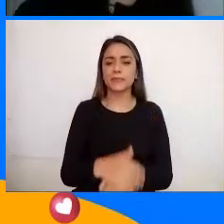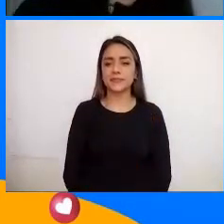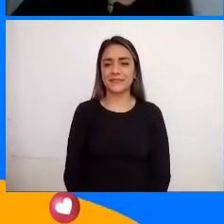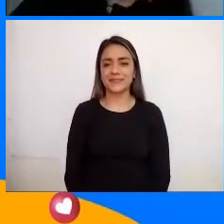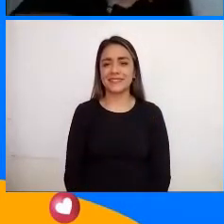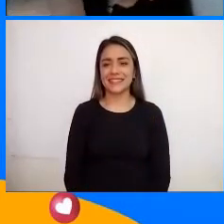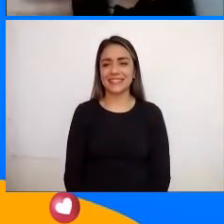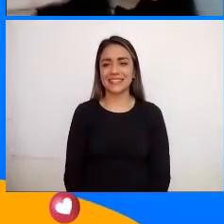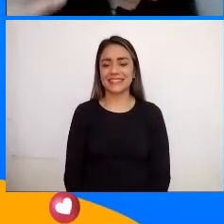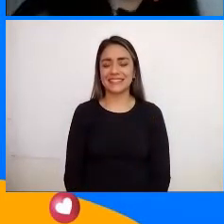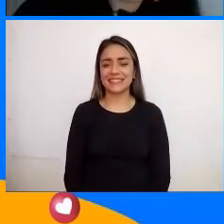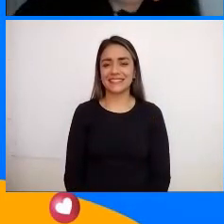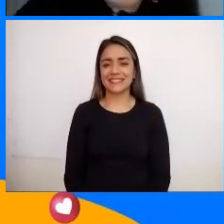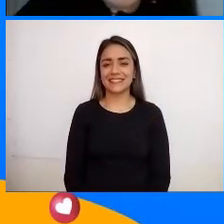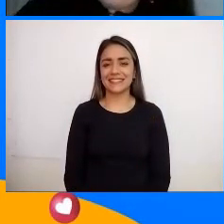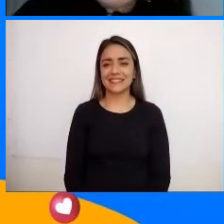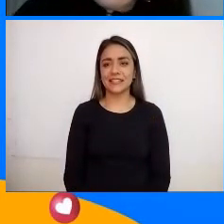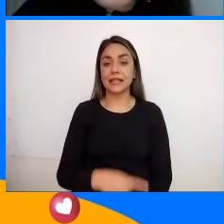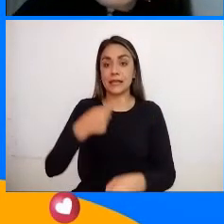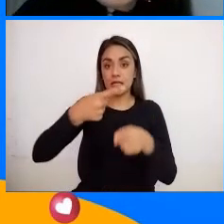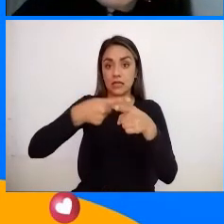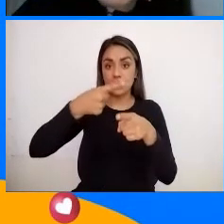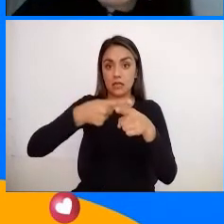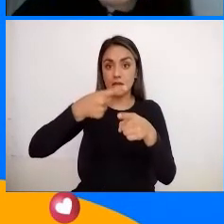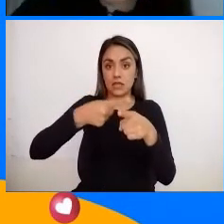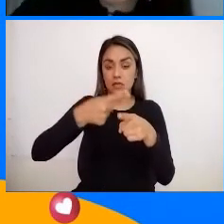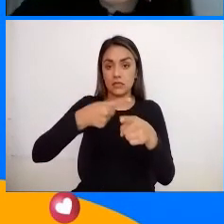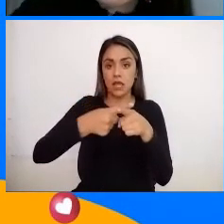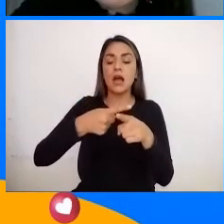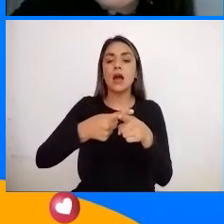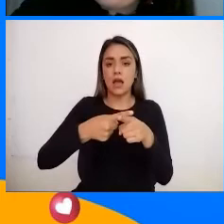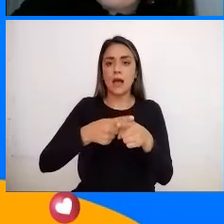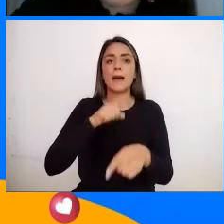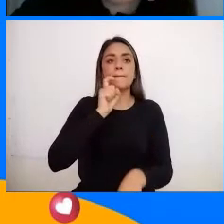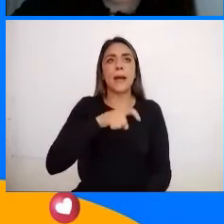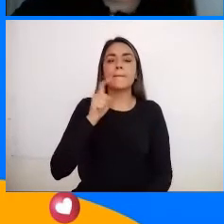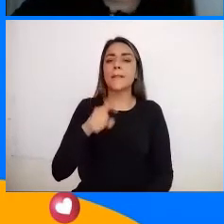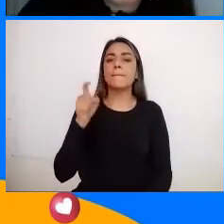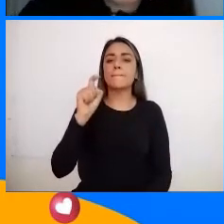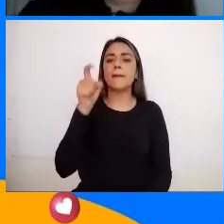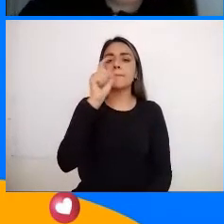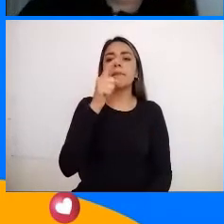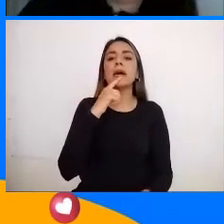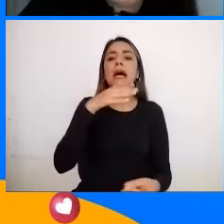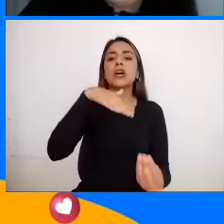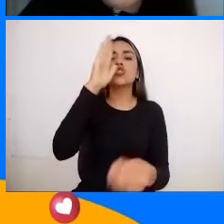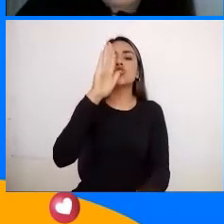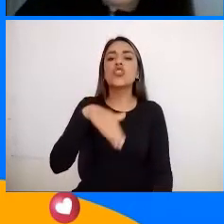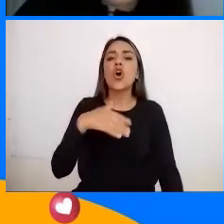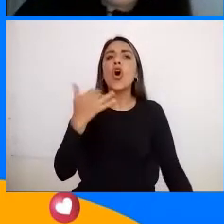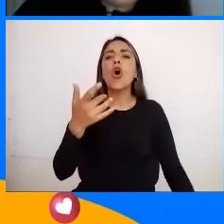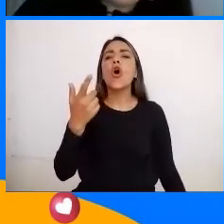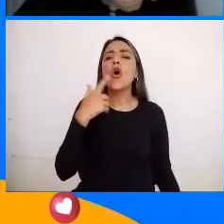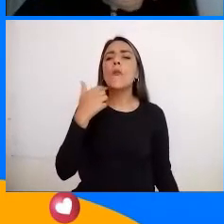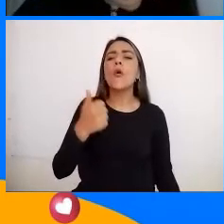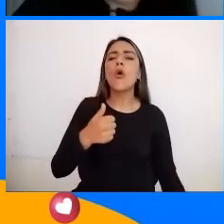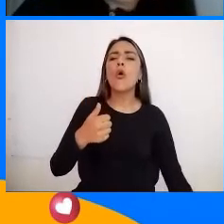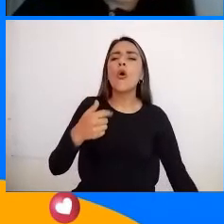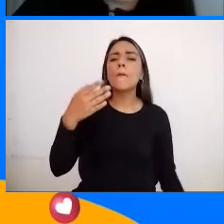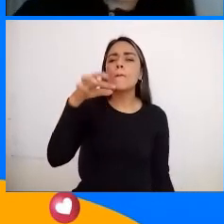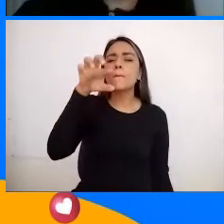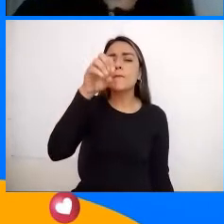Entonces aquí En Grecia También habían Las peregrinaciones Pero eran A los dioses ¿Cierto? Al Apolo